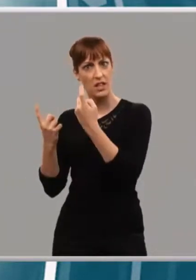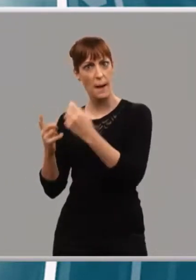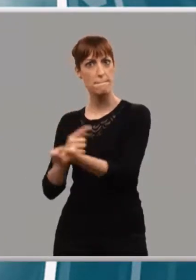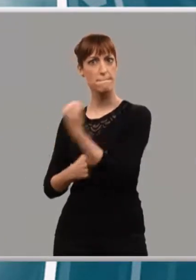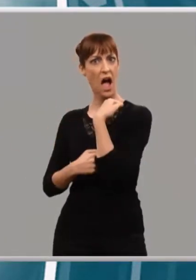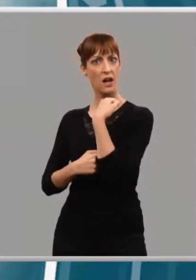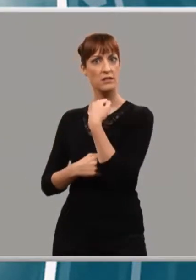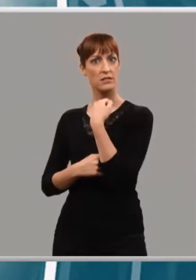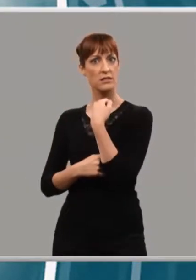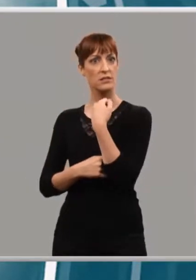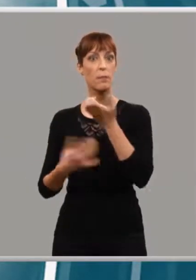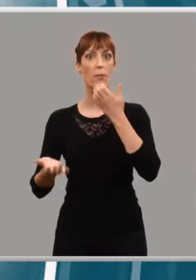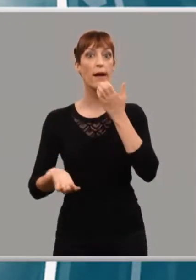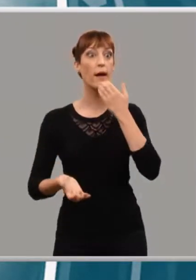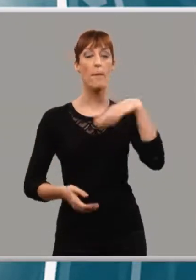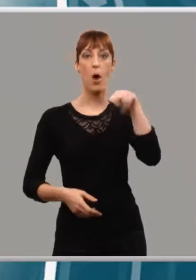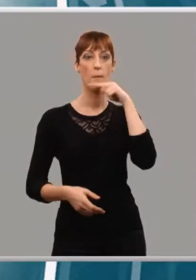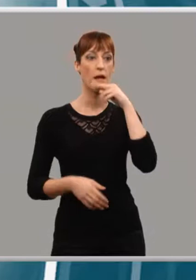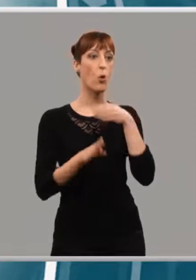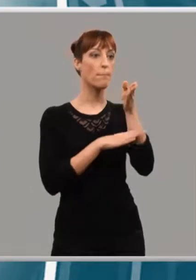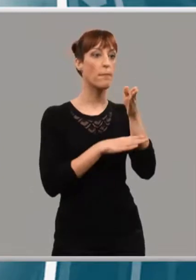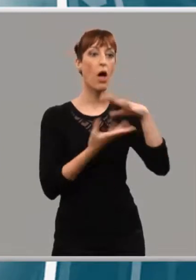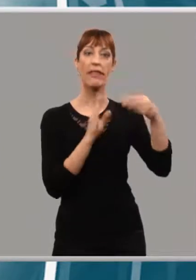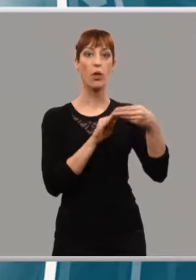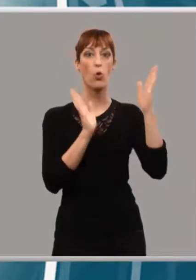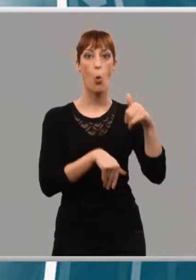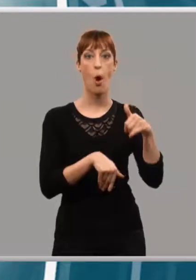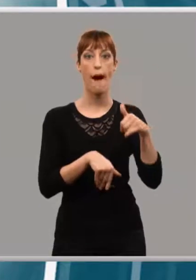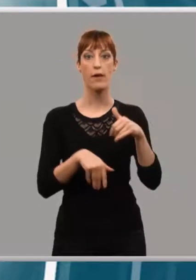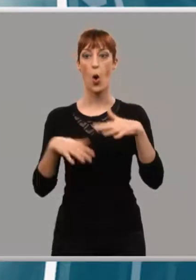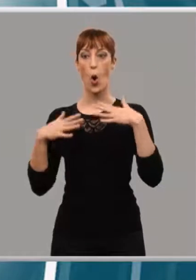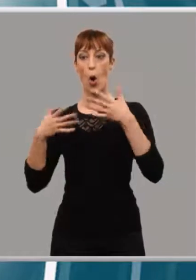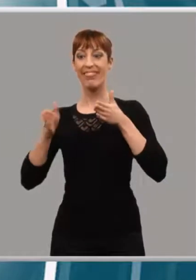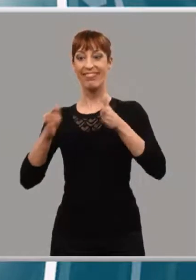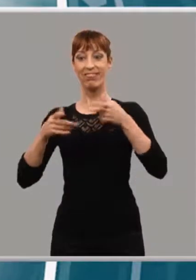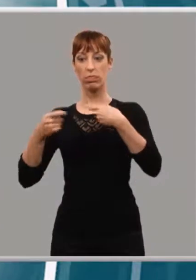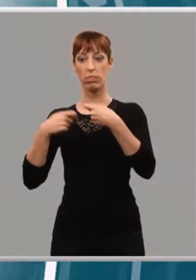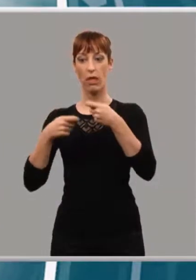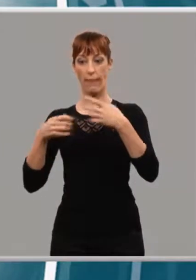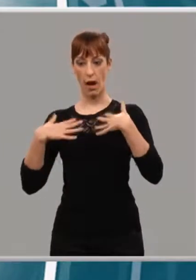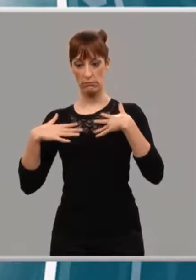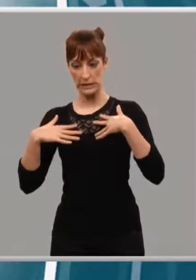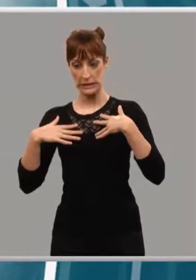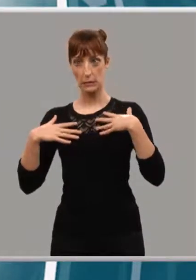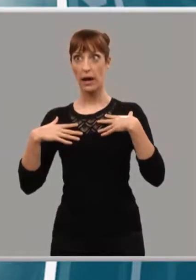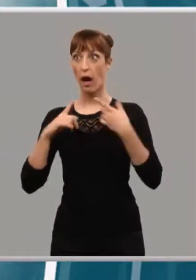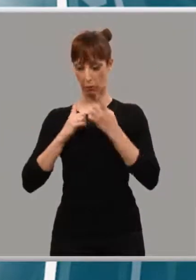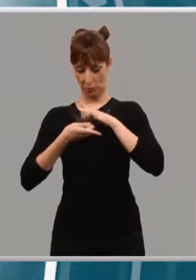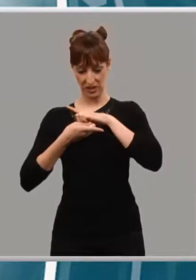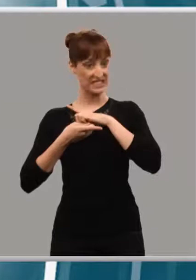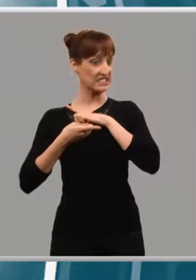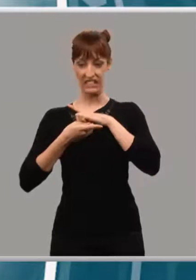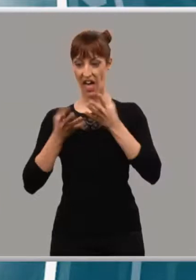bar y el baño no es adaptado. Vamos a alguna tienda y el probador tampoco. Yo creo que eso es lo importante, que ellos